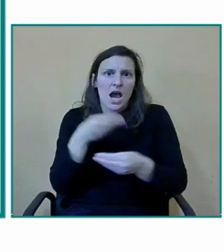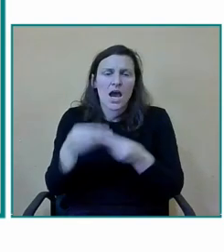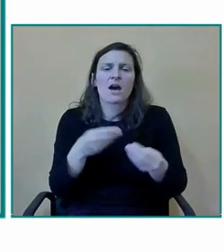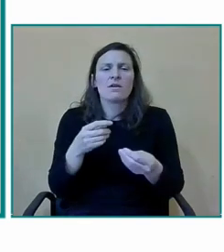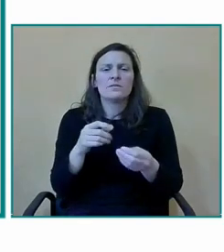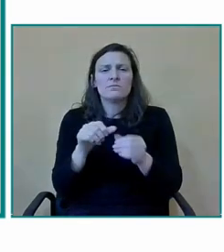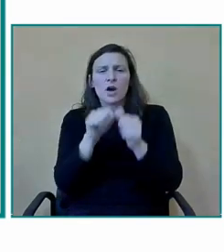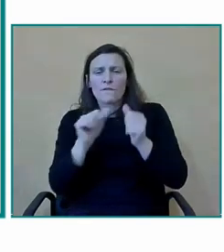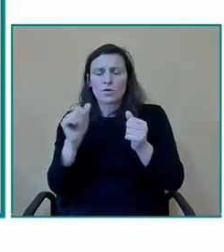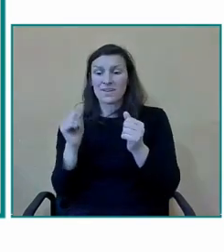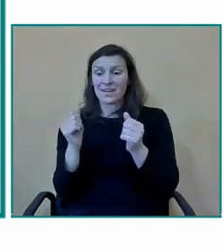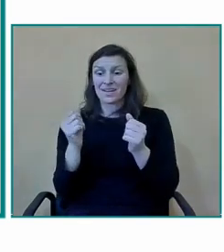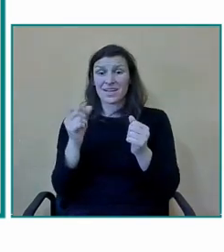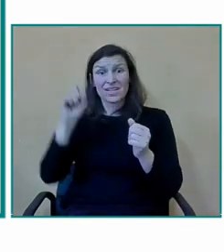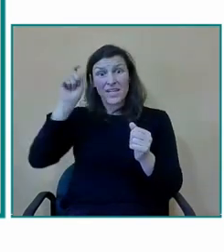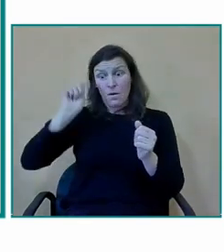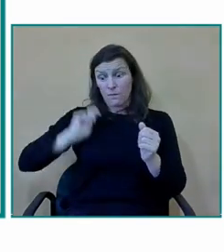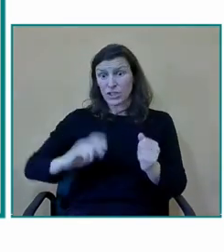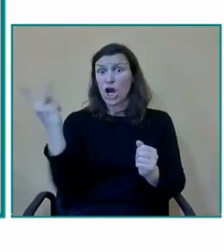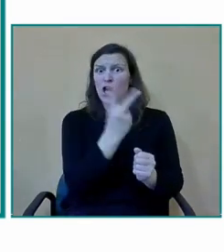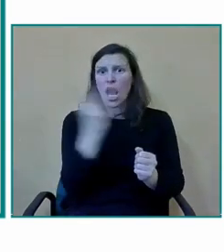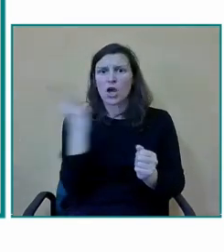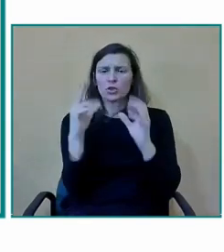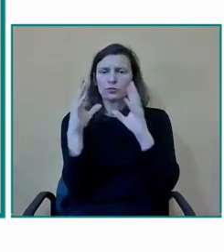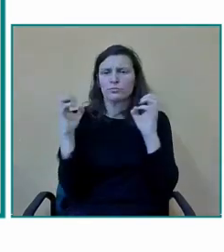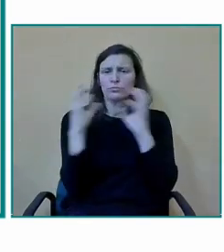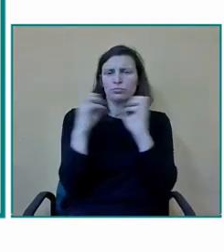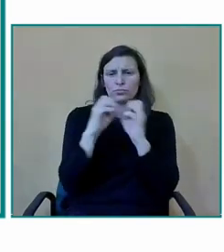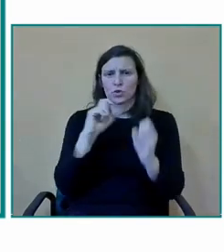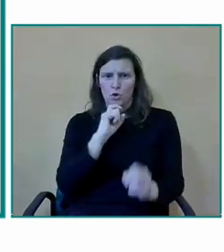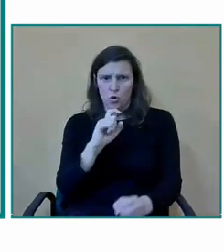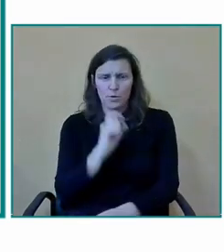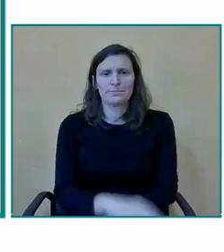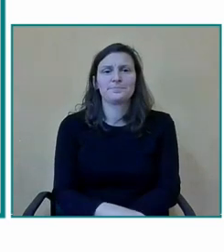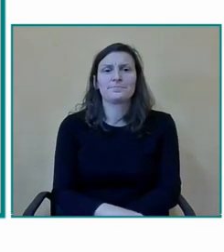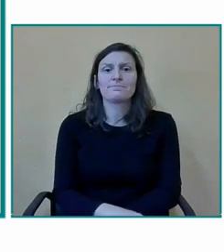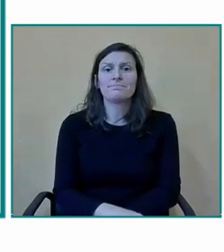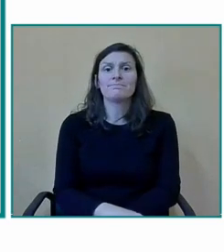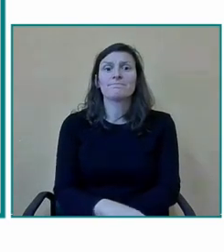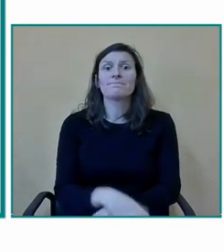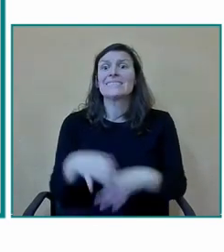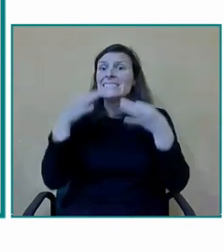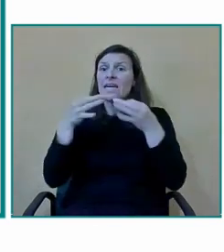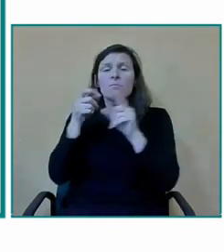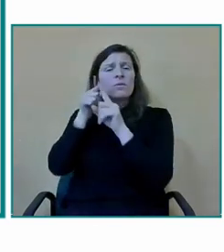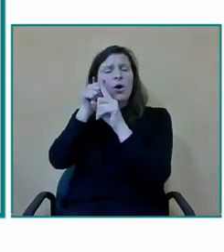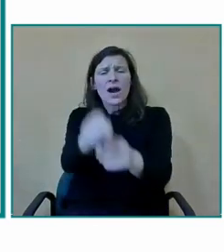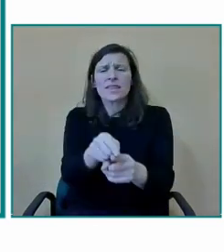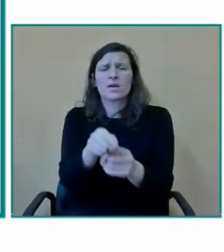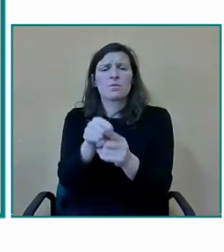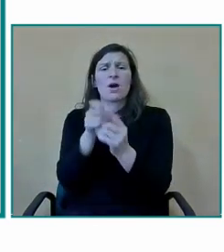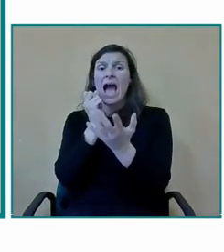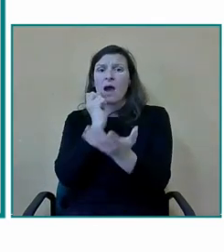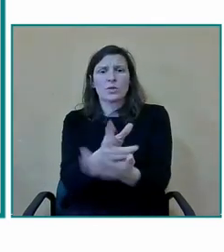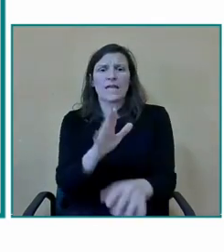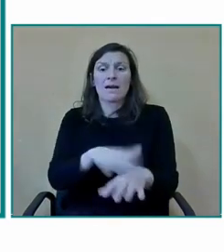aprovechar una sesión logopédica más concreta en cualquiera de los casos siempre promoviendo la educación inclusiva